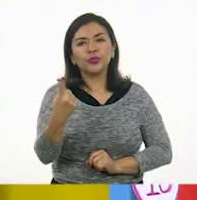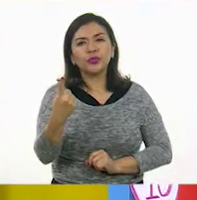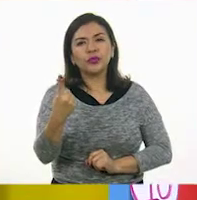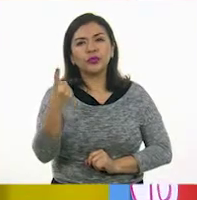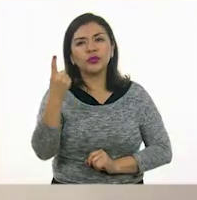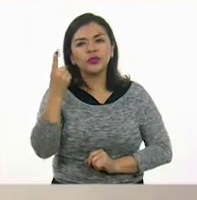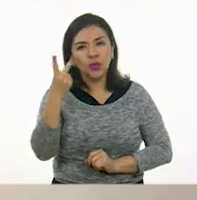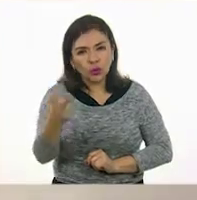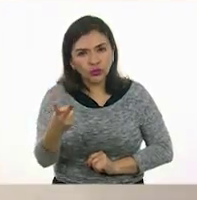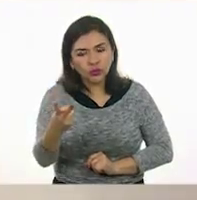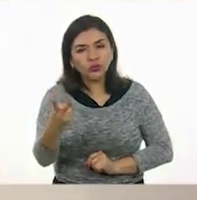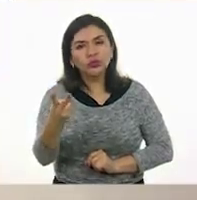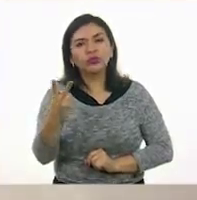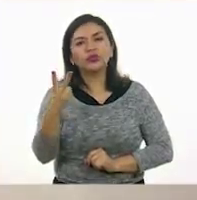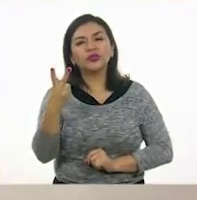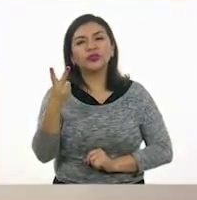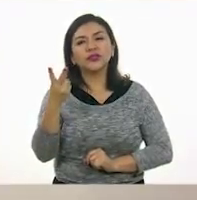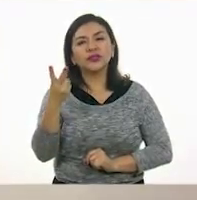Dos.